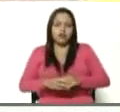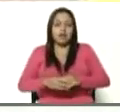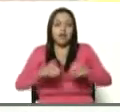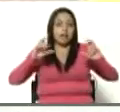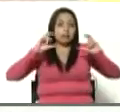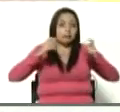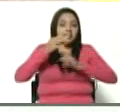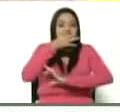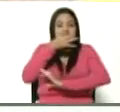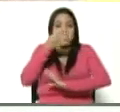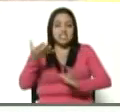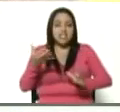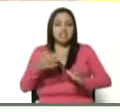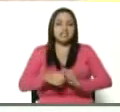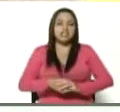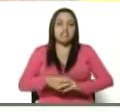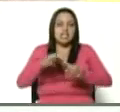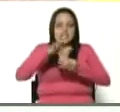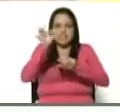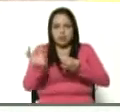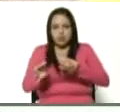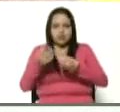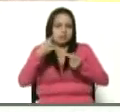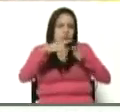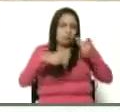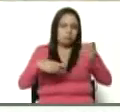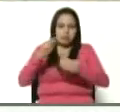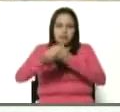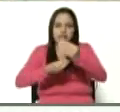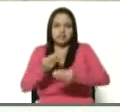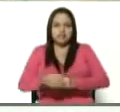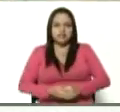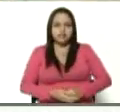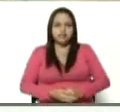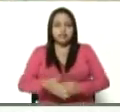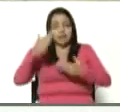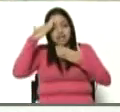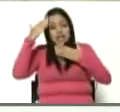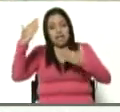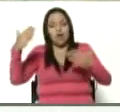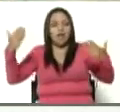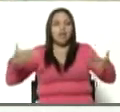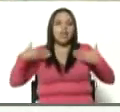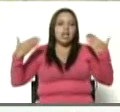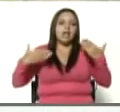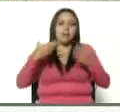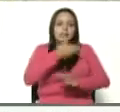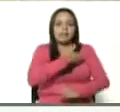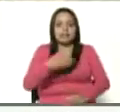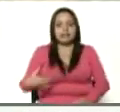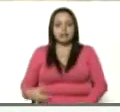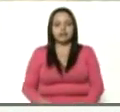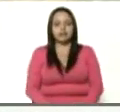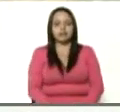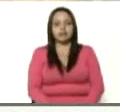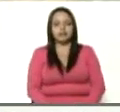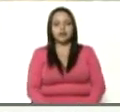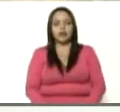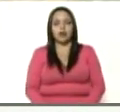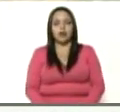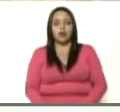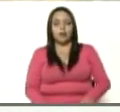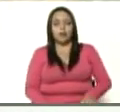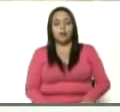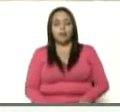producir, adelante El Junquito. Le saludamos con gran alegría presidente, hoy a 200